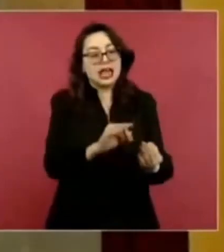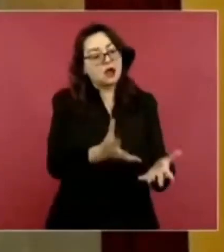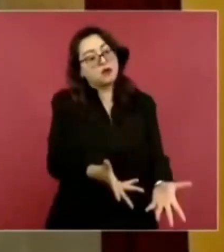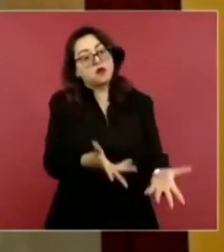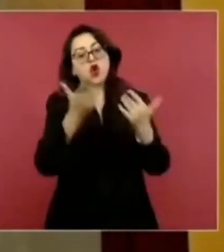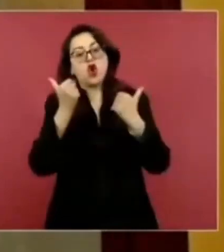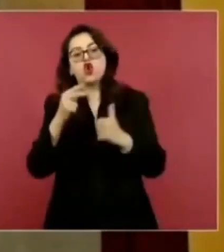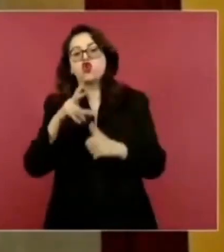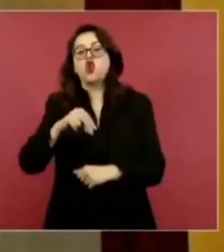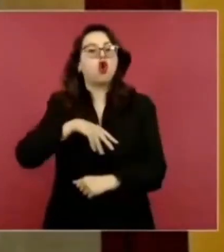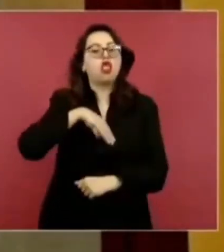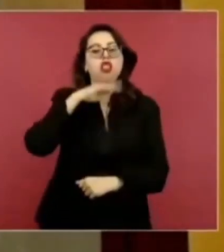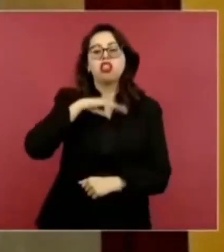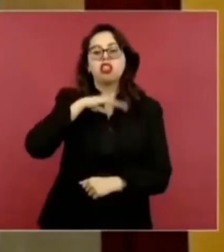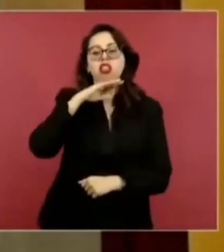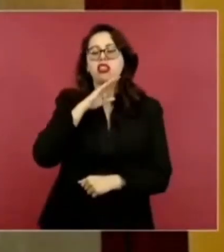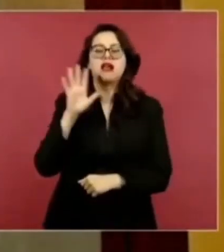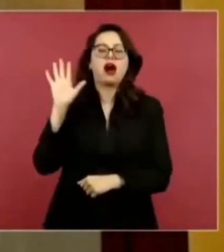confiarse.